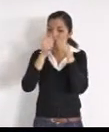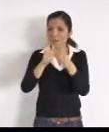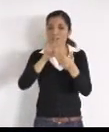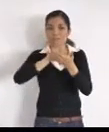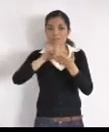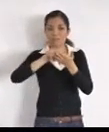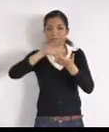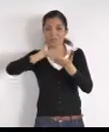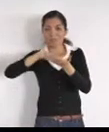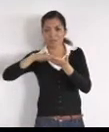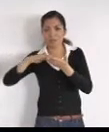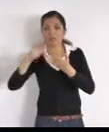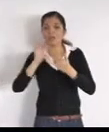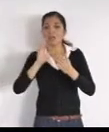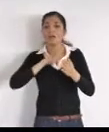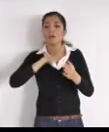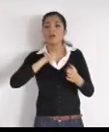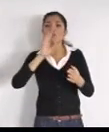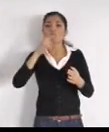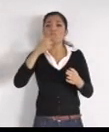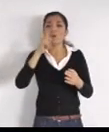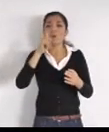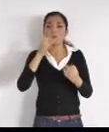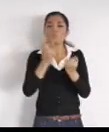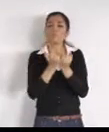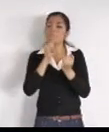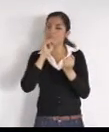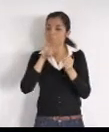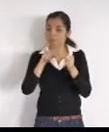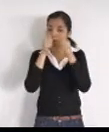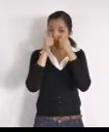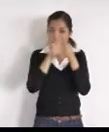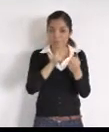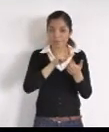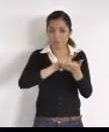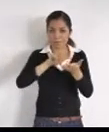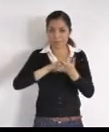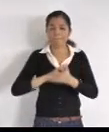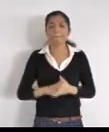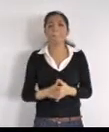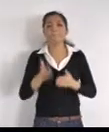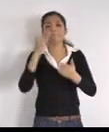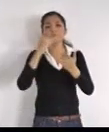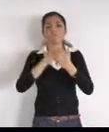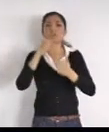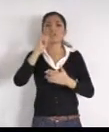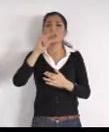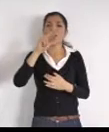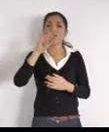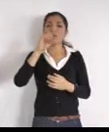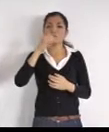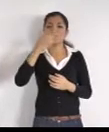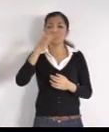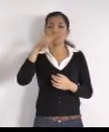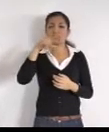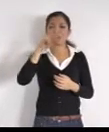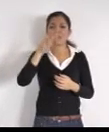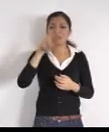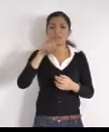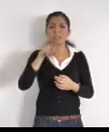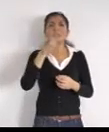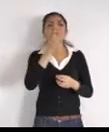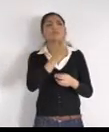Carlos Hernández, por Facebook personal, señor, que hay del alumbrado, en Adolfo, y la avenida, queda con Valle Dorado, llevan dos mujeres violadas, y múltiples